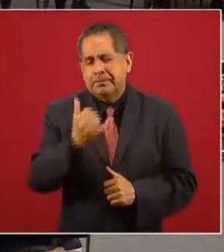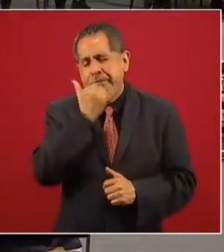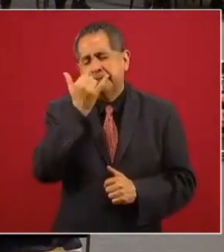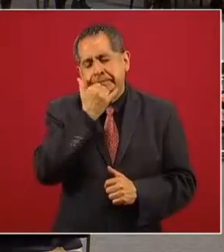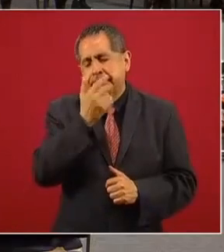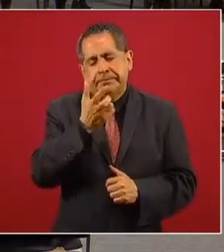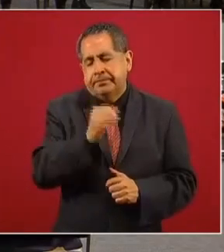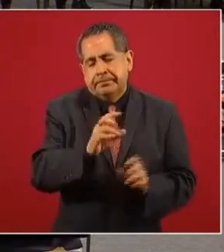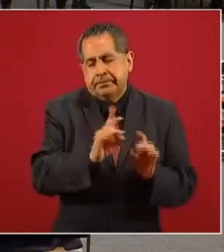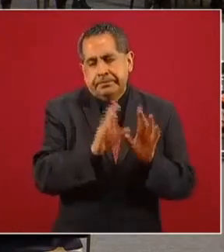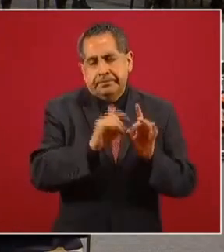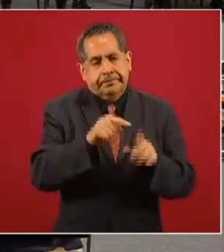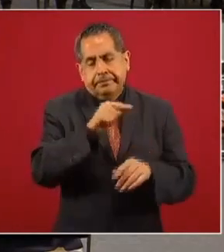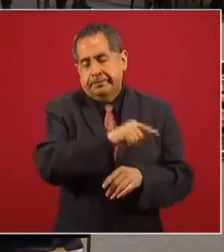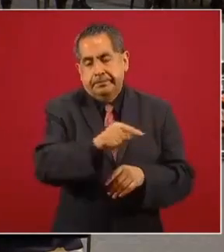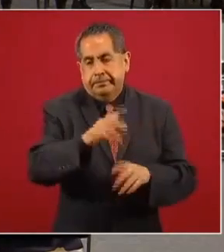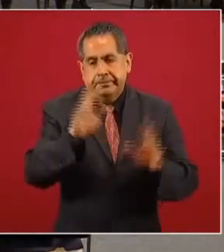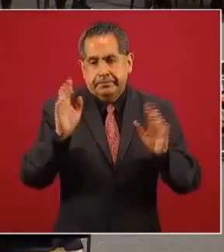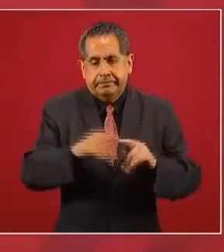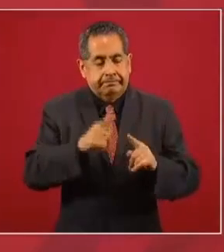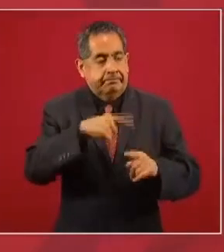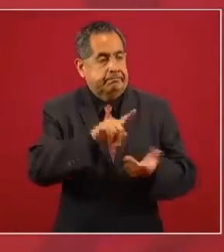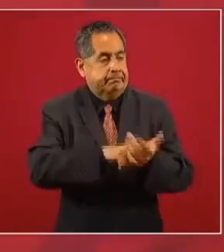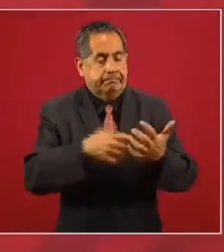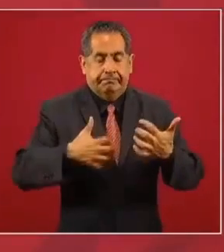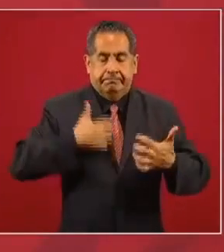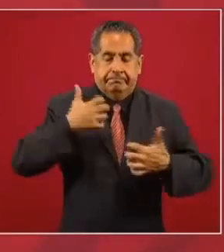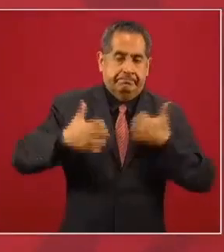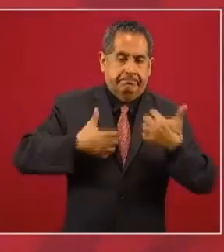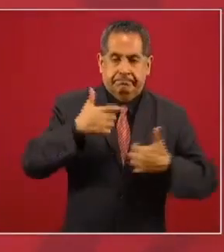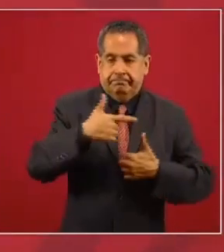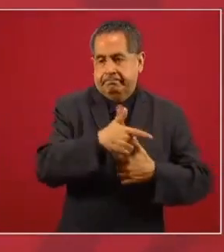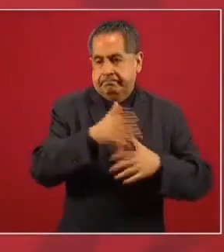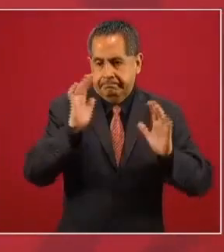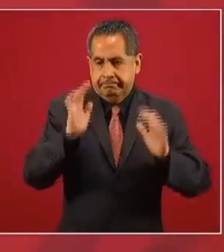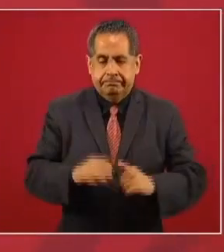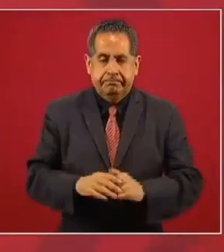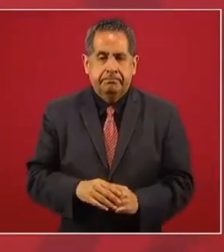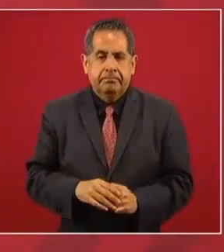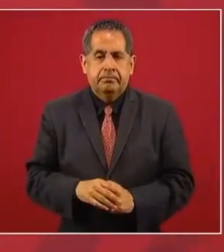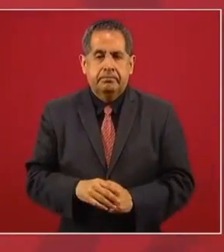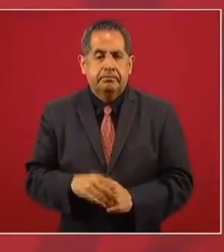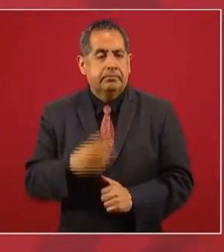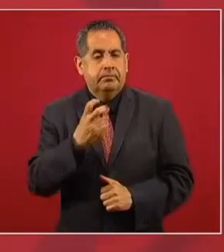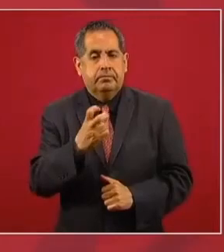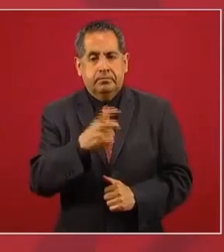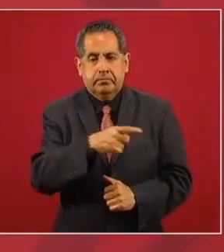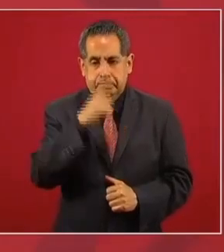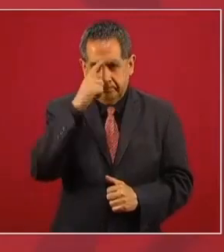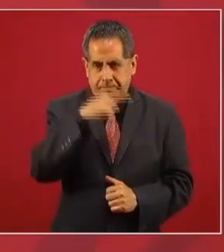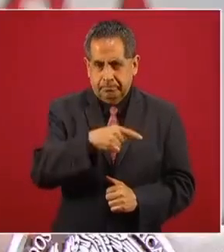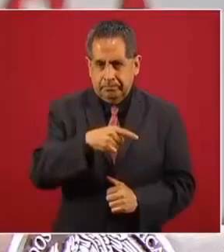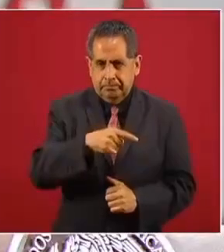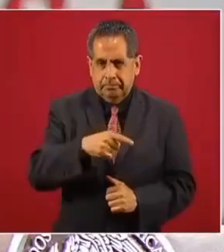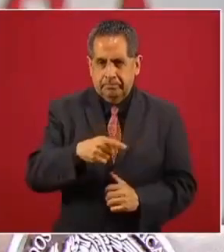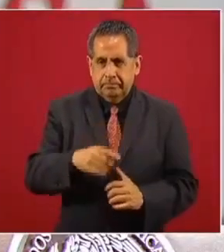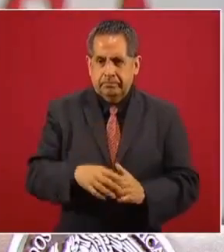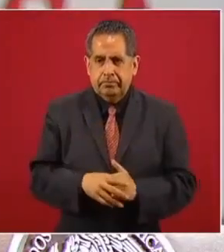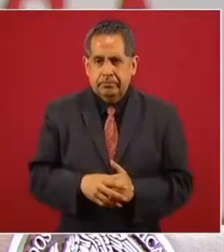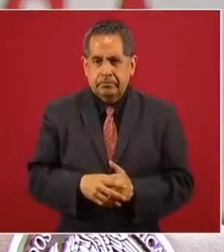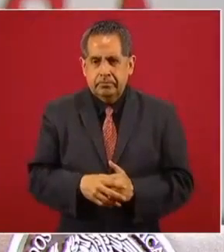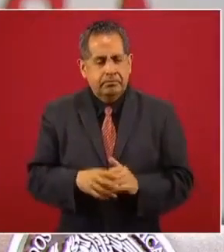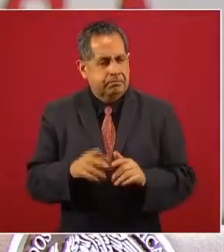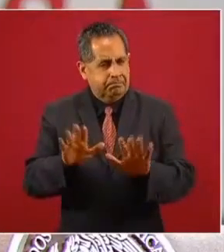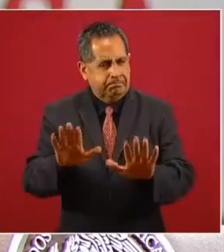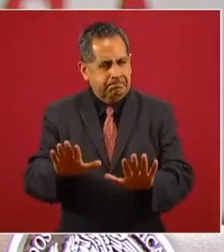errores que se cometen por el enojo, por eso hay